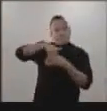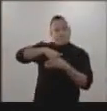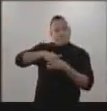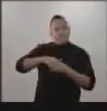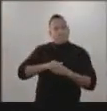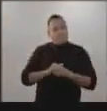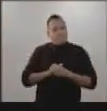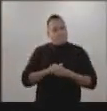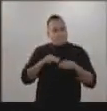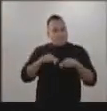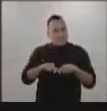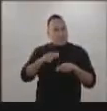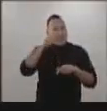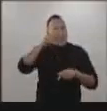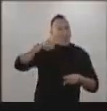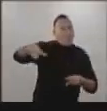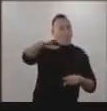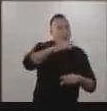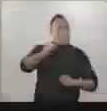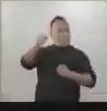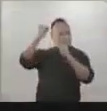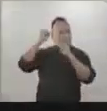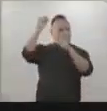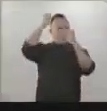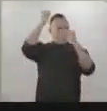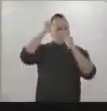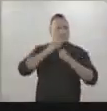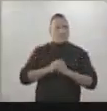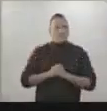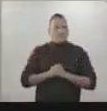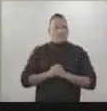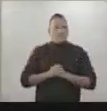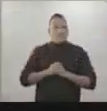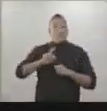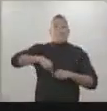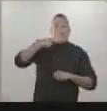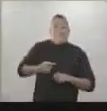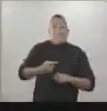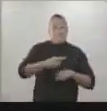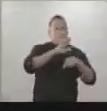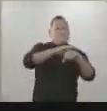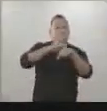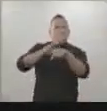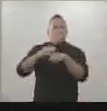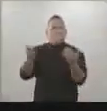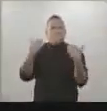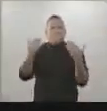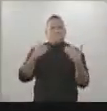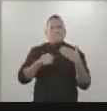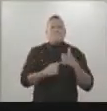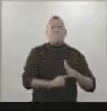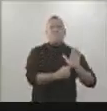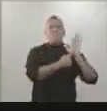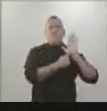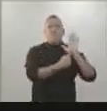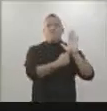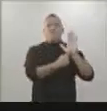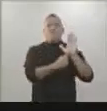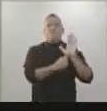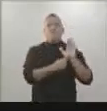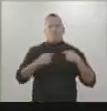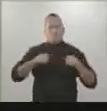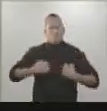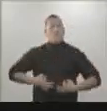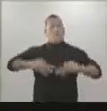que conforman este glorioso pueblo. Mañana estamos convocados a mostrar, como siempre hacemos, nuestra